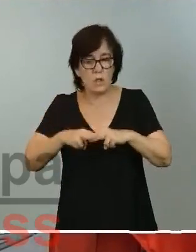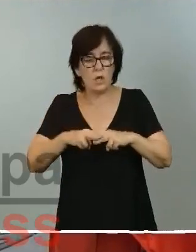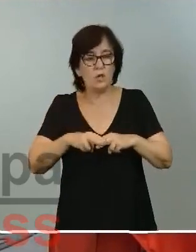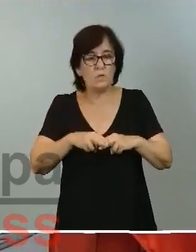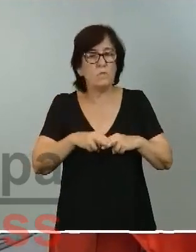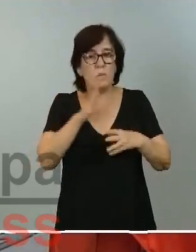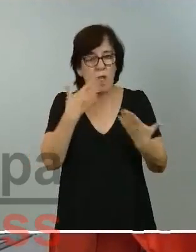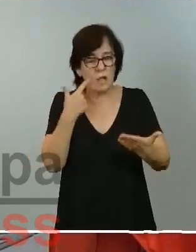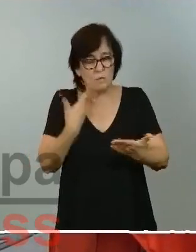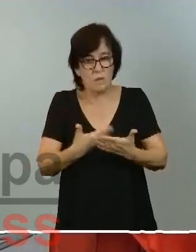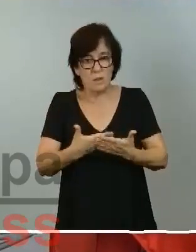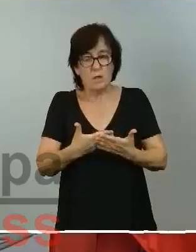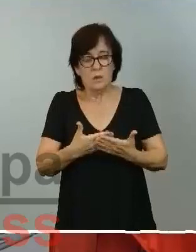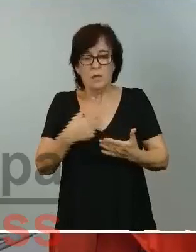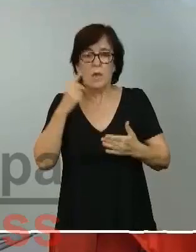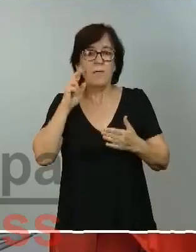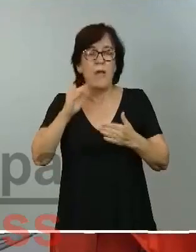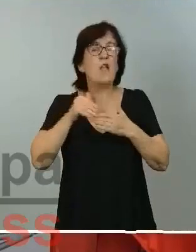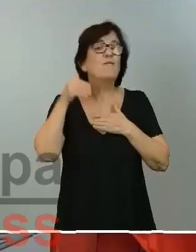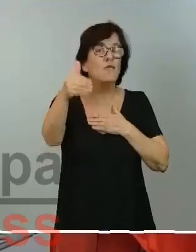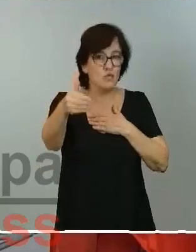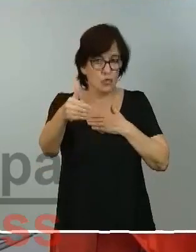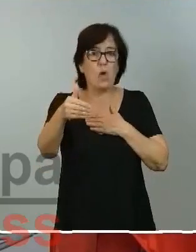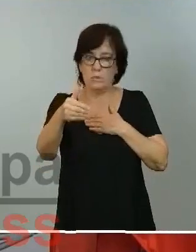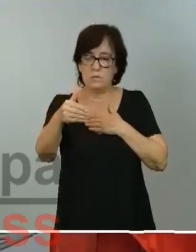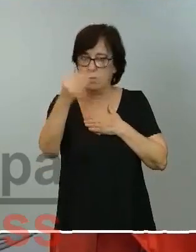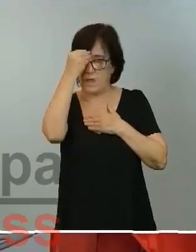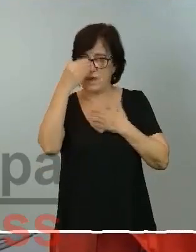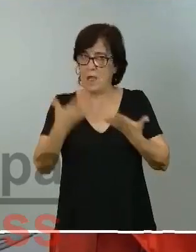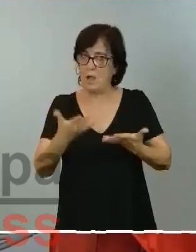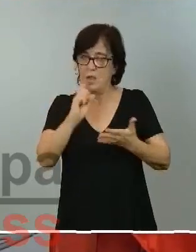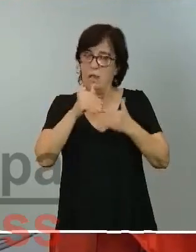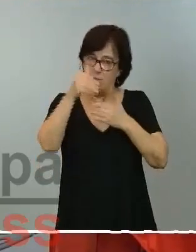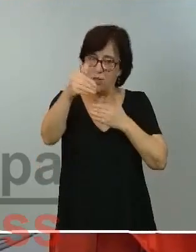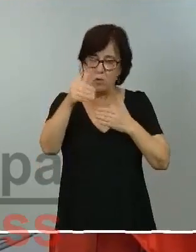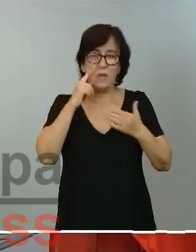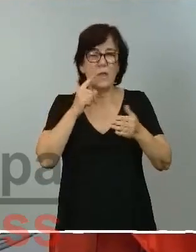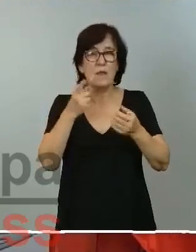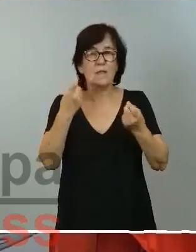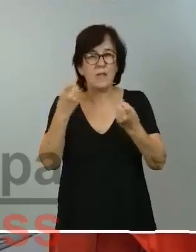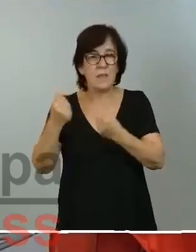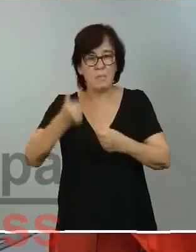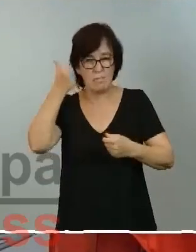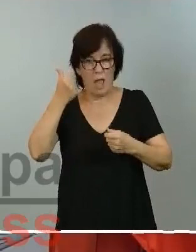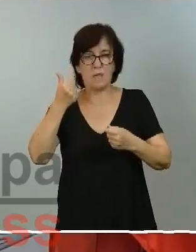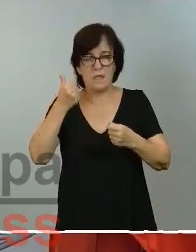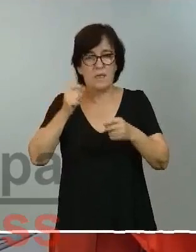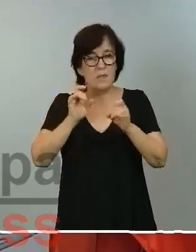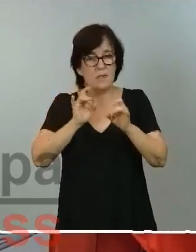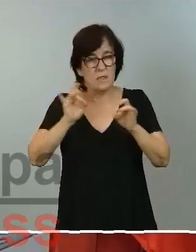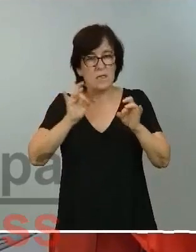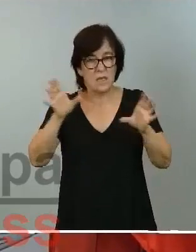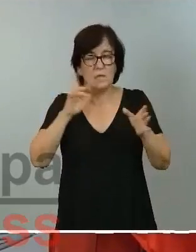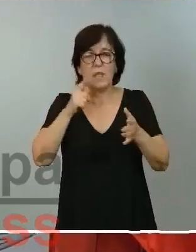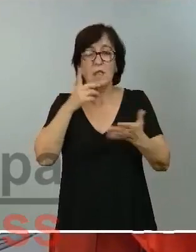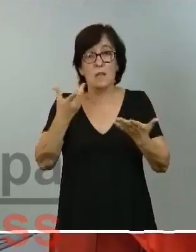momento altura de mira y sensibilidad hacia las necesidades más perentorias, más urgentes que tenemos ahora mismo en